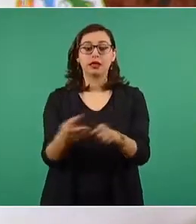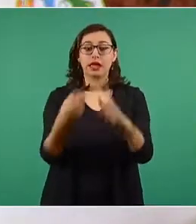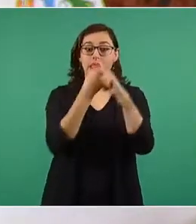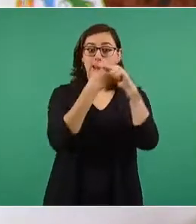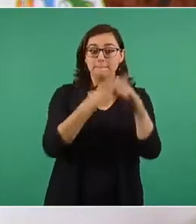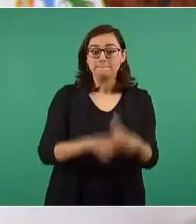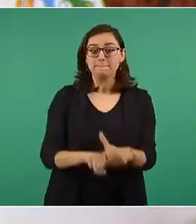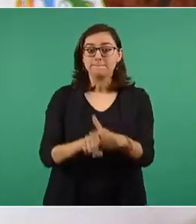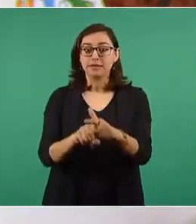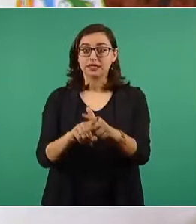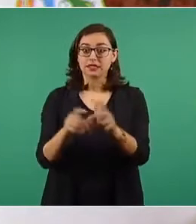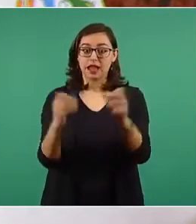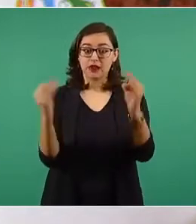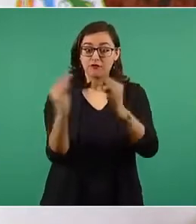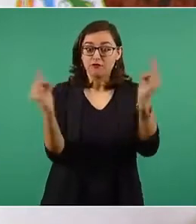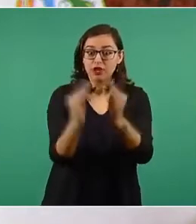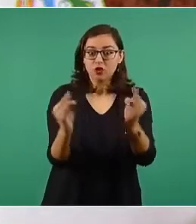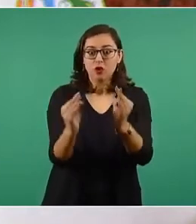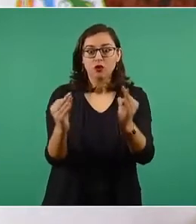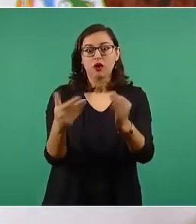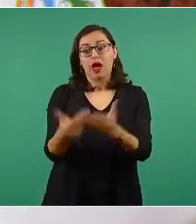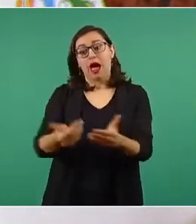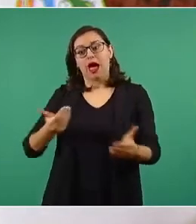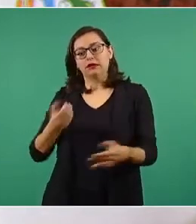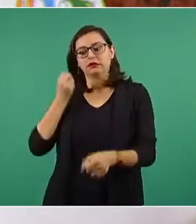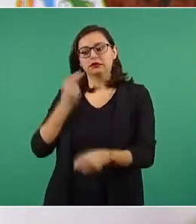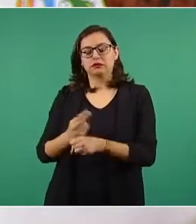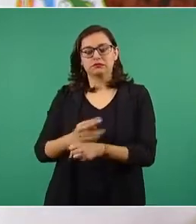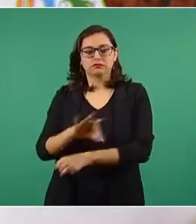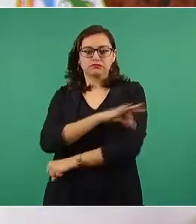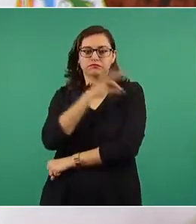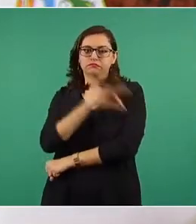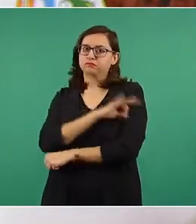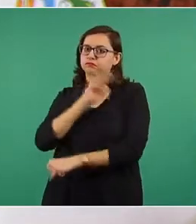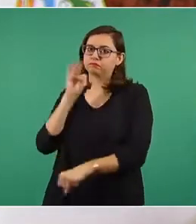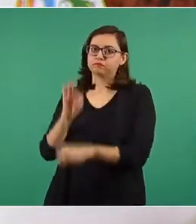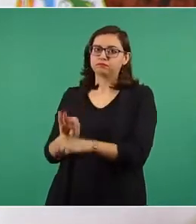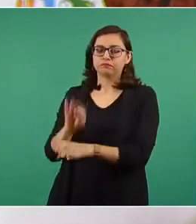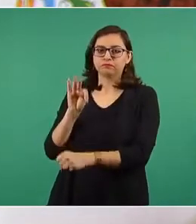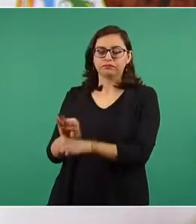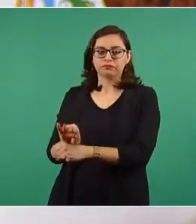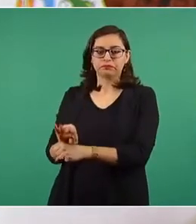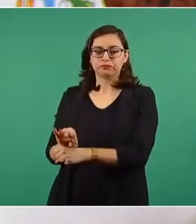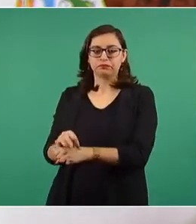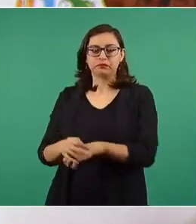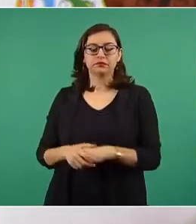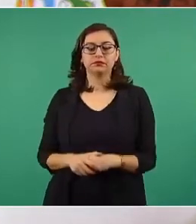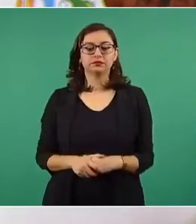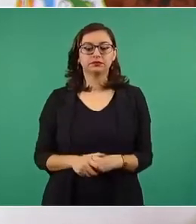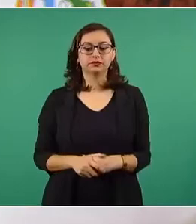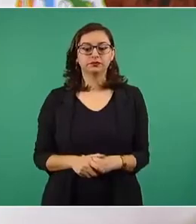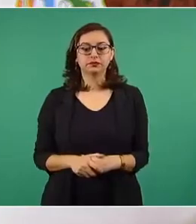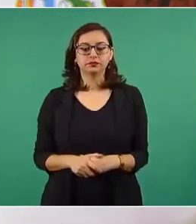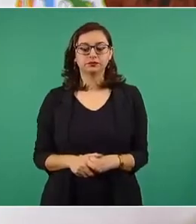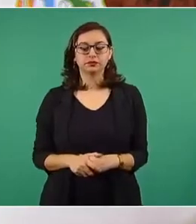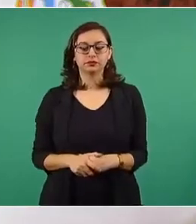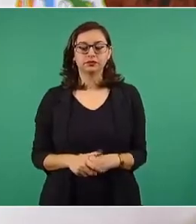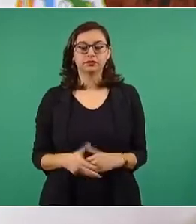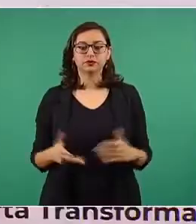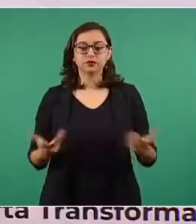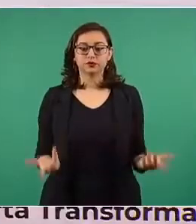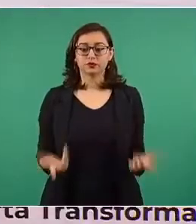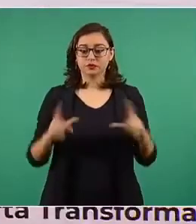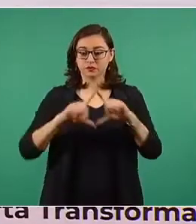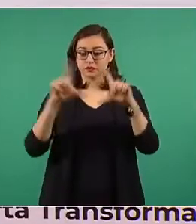más protegidos. El tener en la actualidad 19 estados con